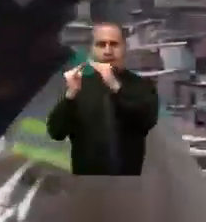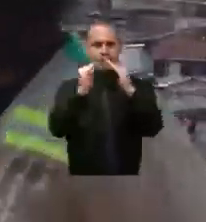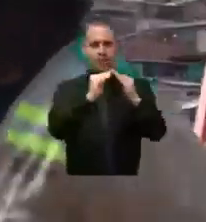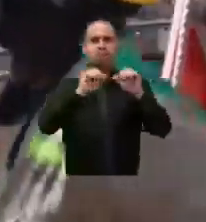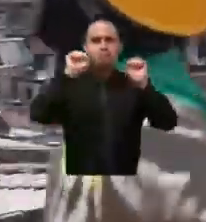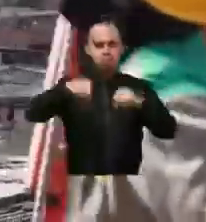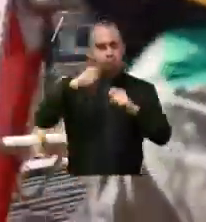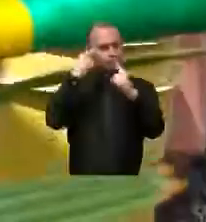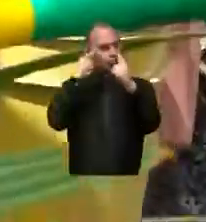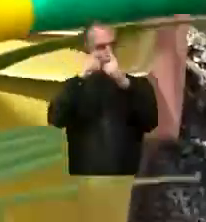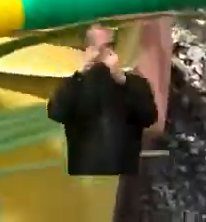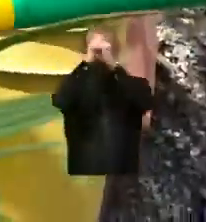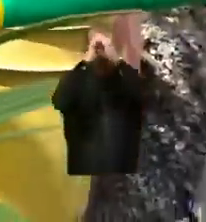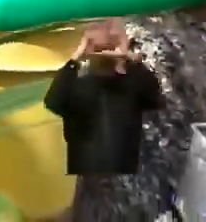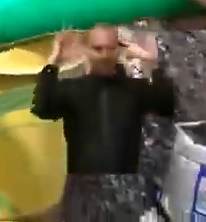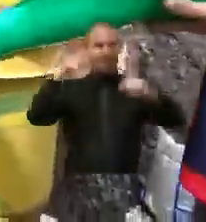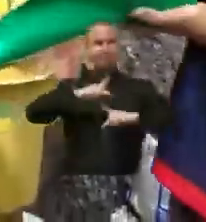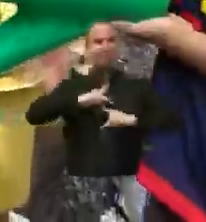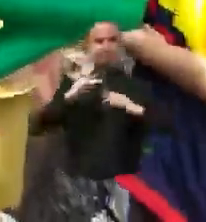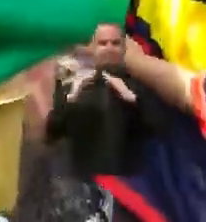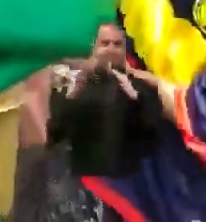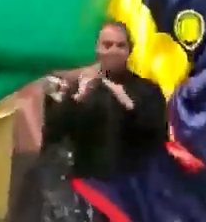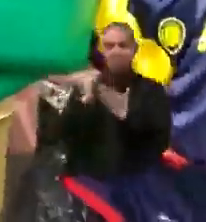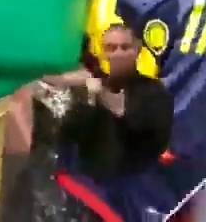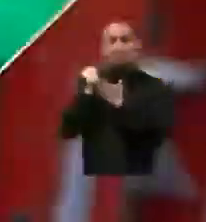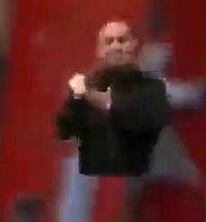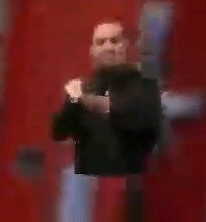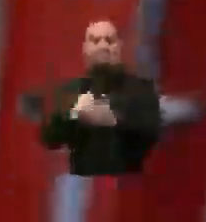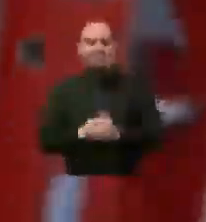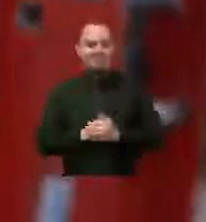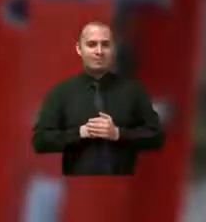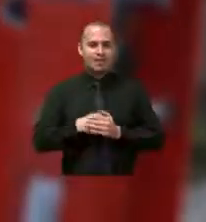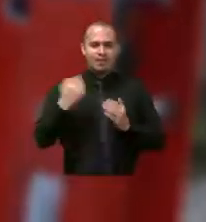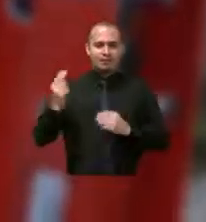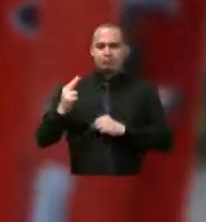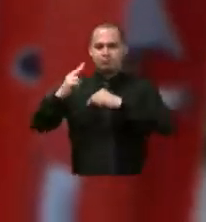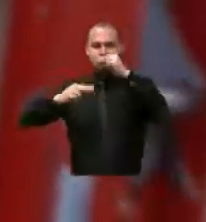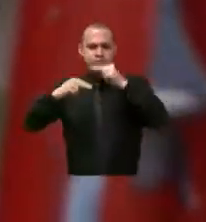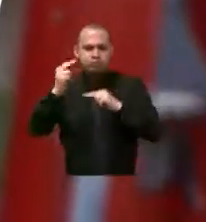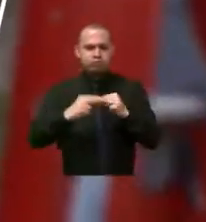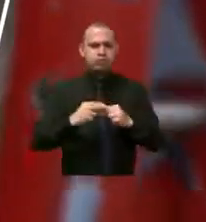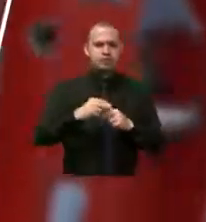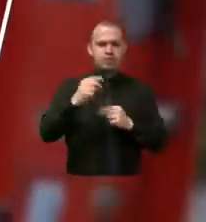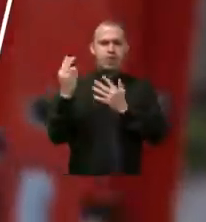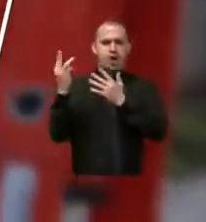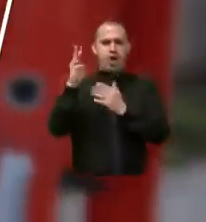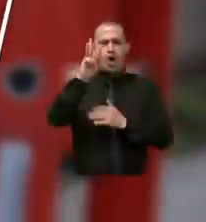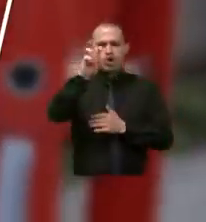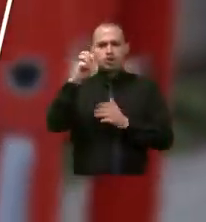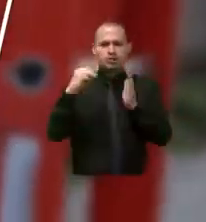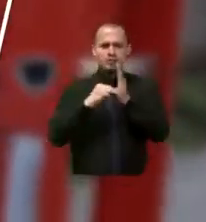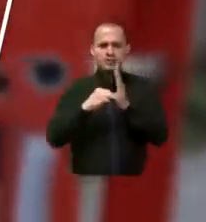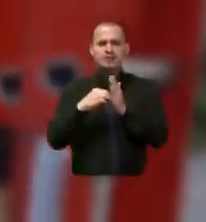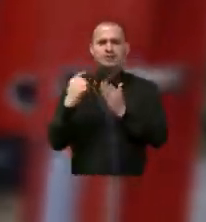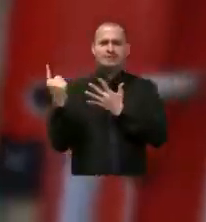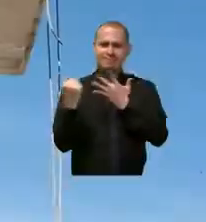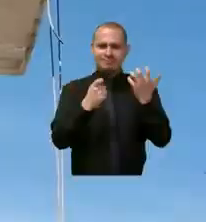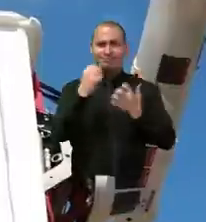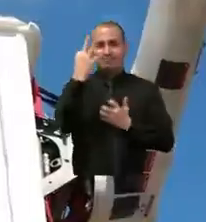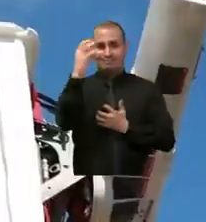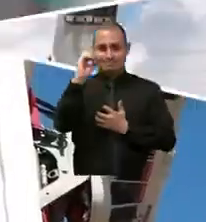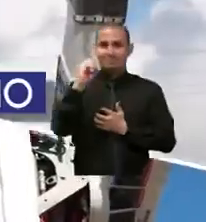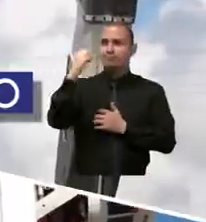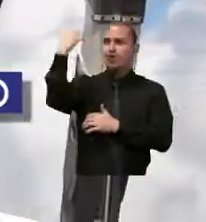payaneses puedan cumplir el sueño de tener casa propia. Instalamos 8.630 luminarias